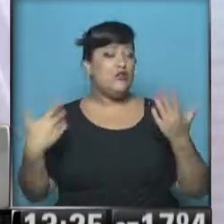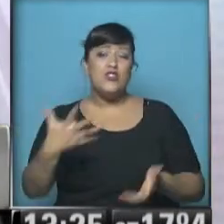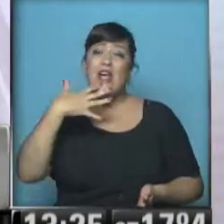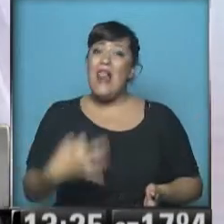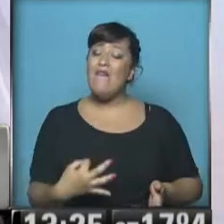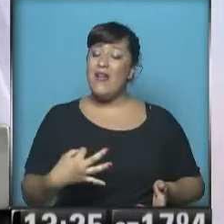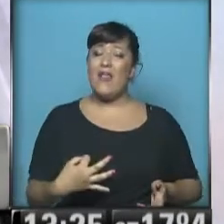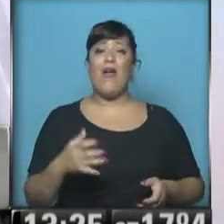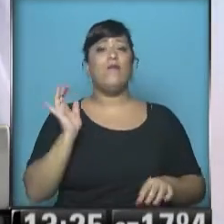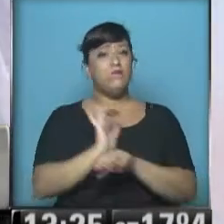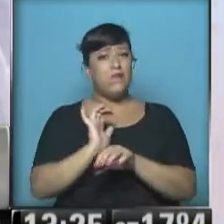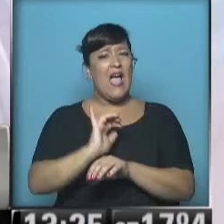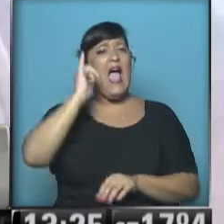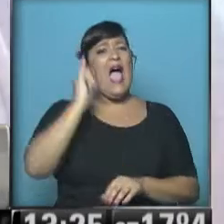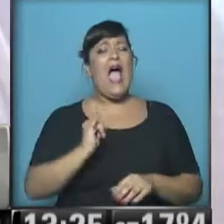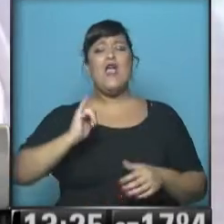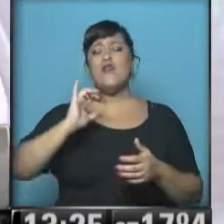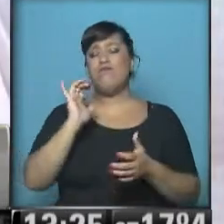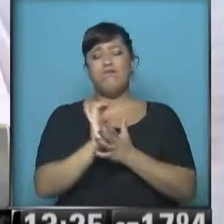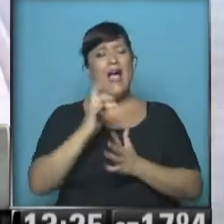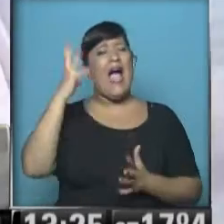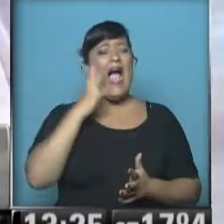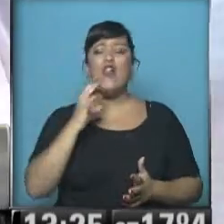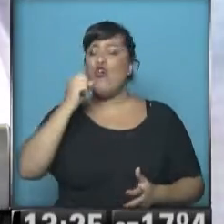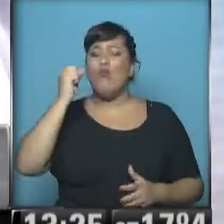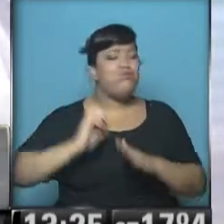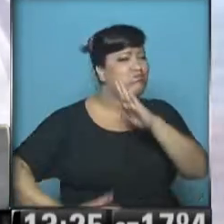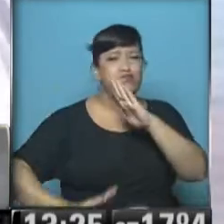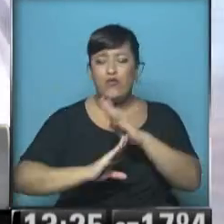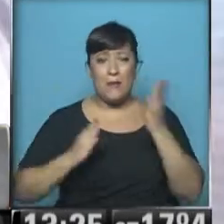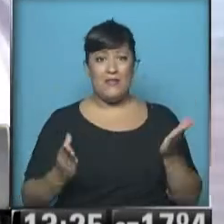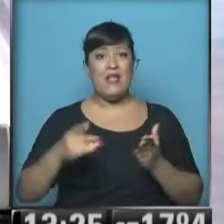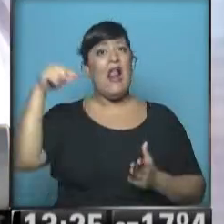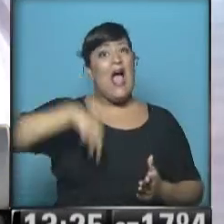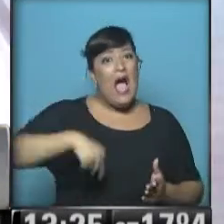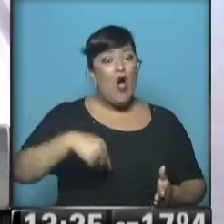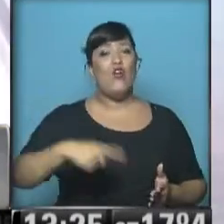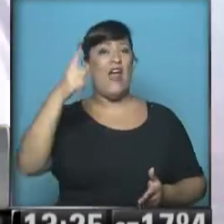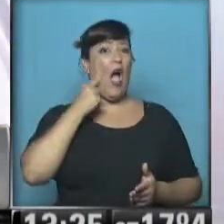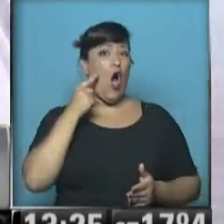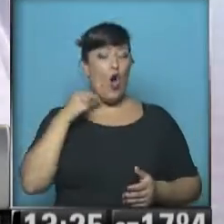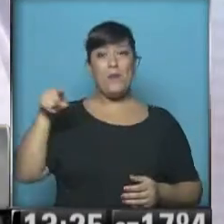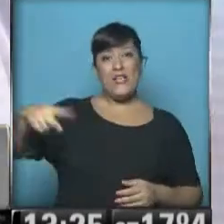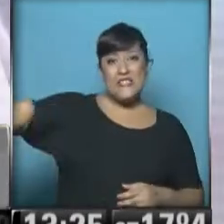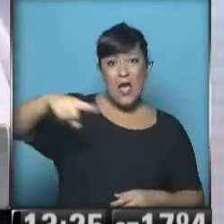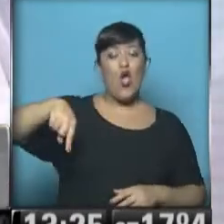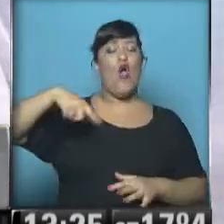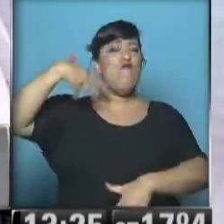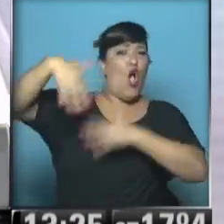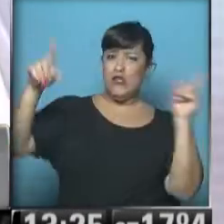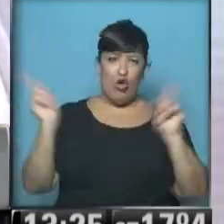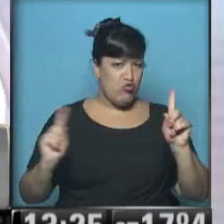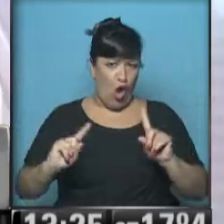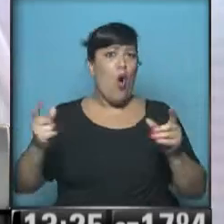es que hay un concepto fundamental que es, es hora de que los varones que no son violentos, que son un montón,